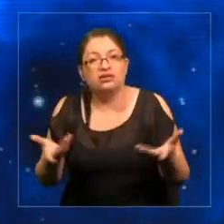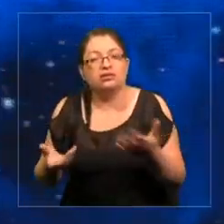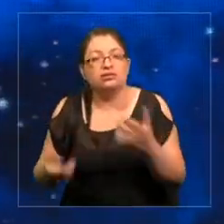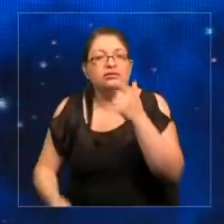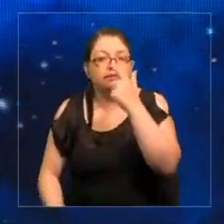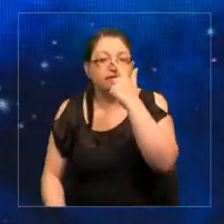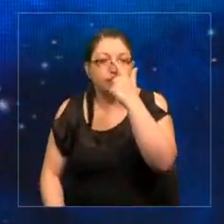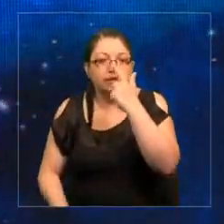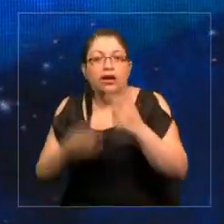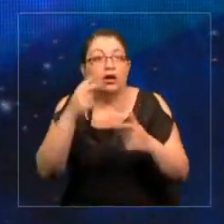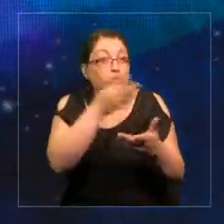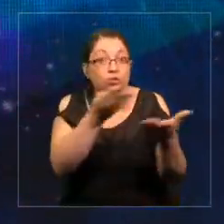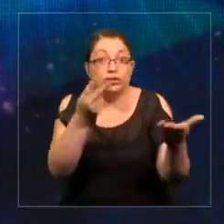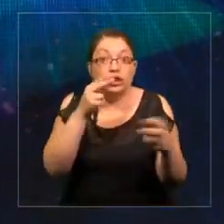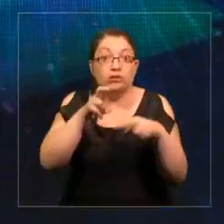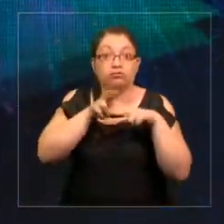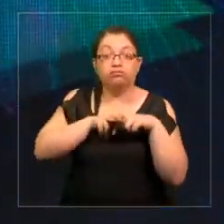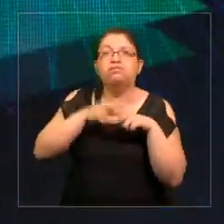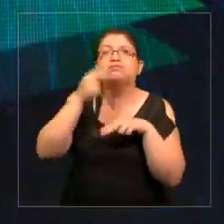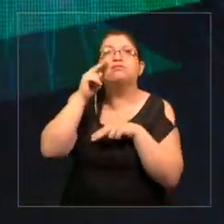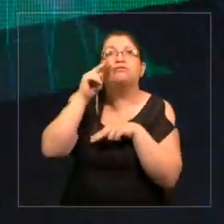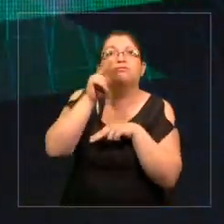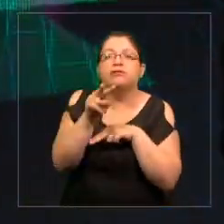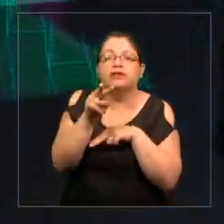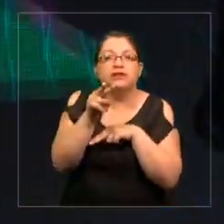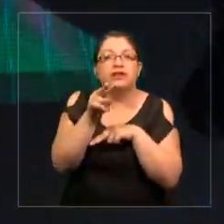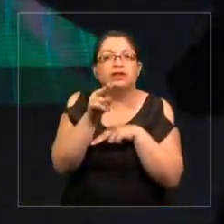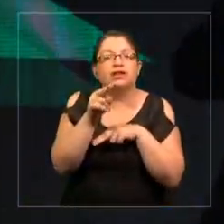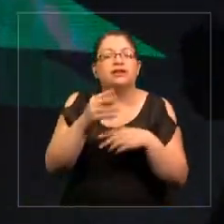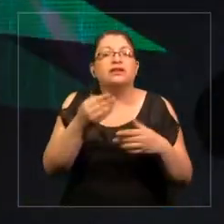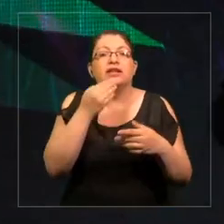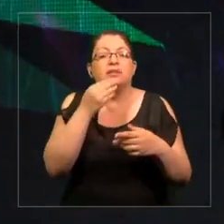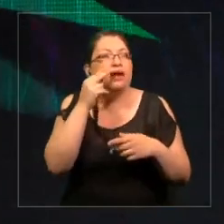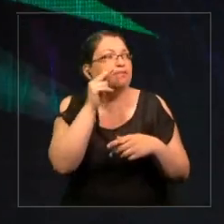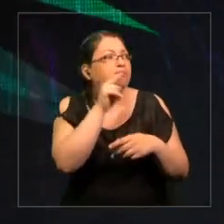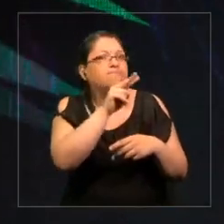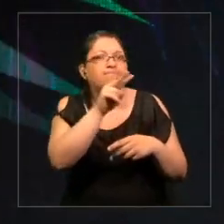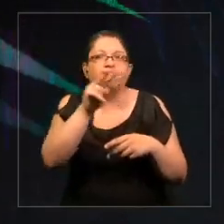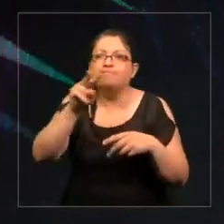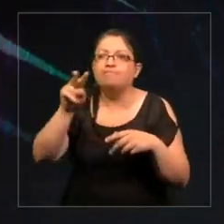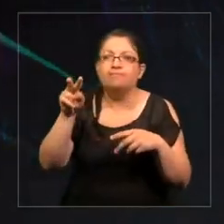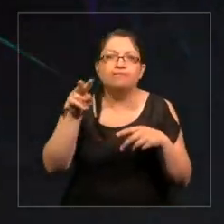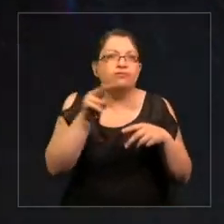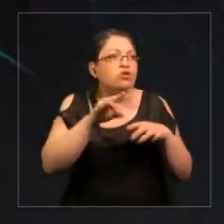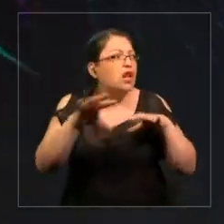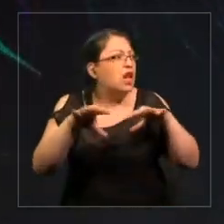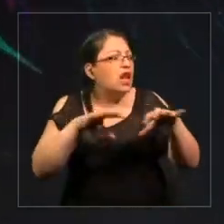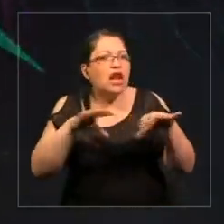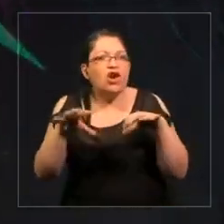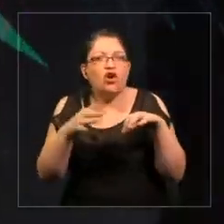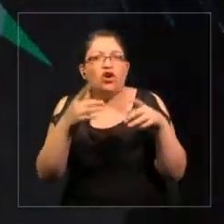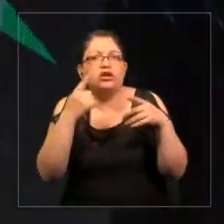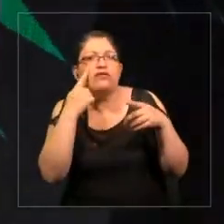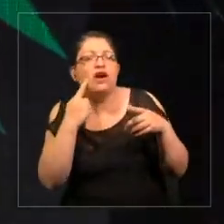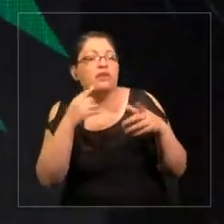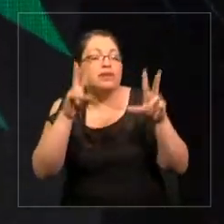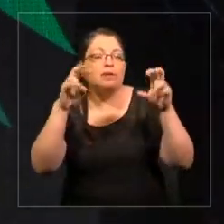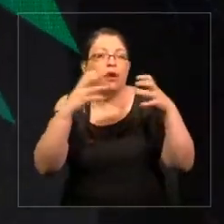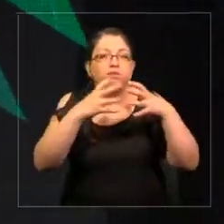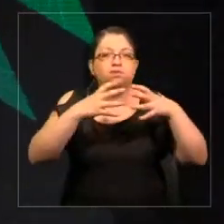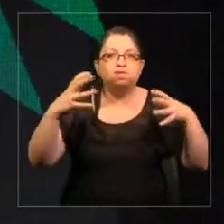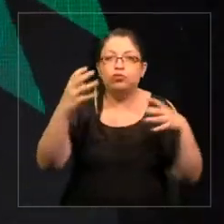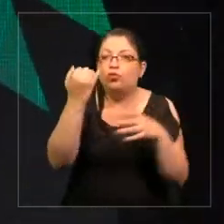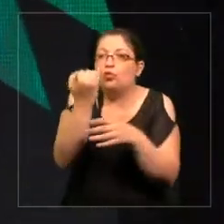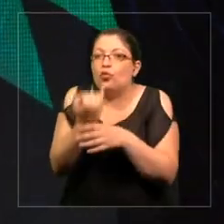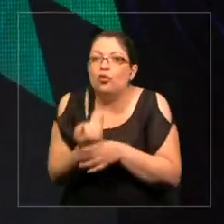lo vean de donde ustedes están sentados. Que miren las manifestaciones físicas de la obesidad, desnutrición y